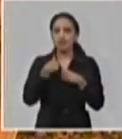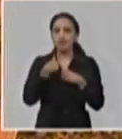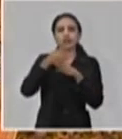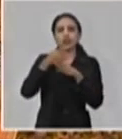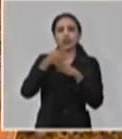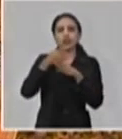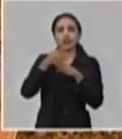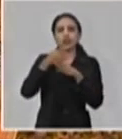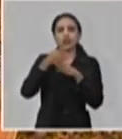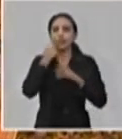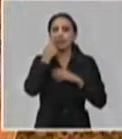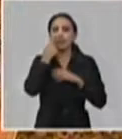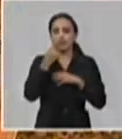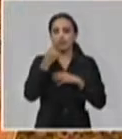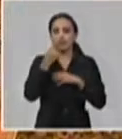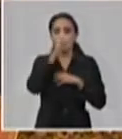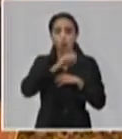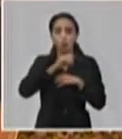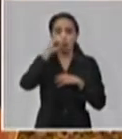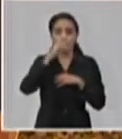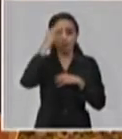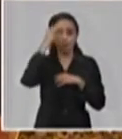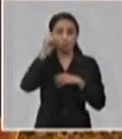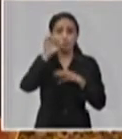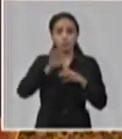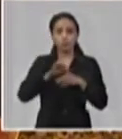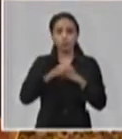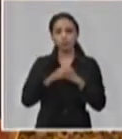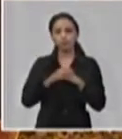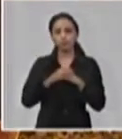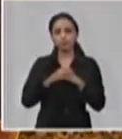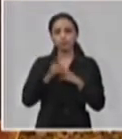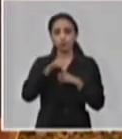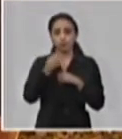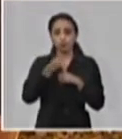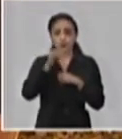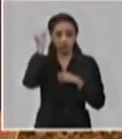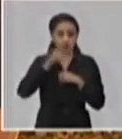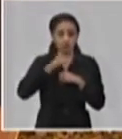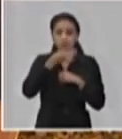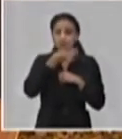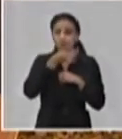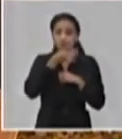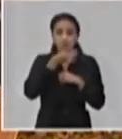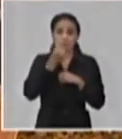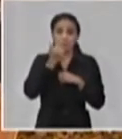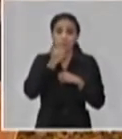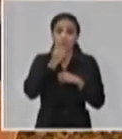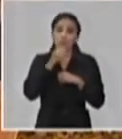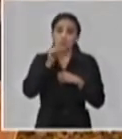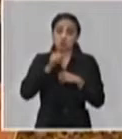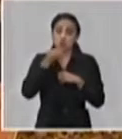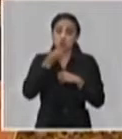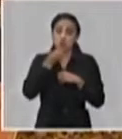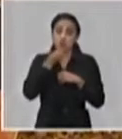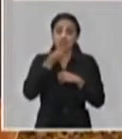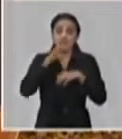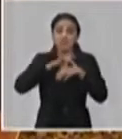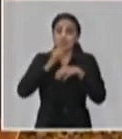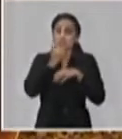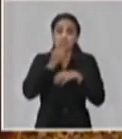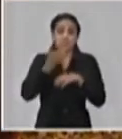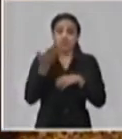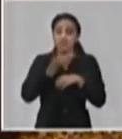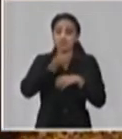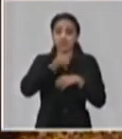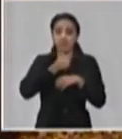instituciones sociales. Nosotros sabemos que los adultos mayores son los más susceptibles, más promesos. Entonces, tenemos que mirar